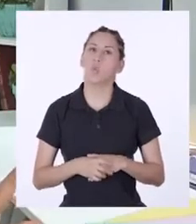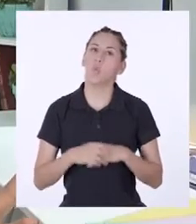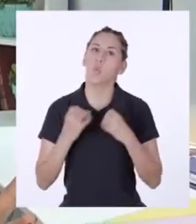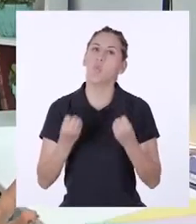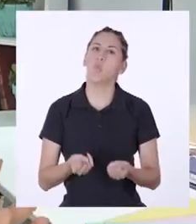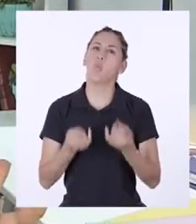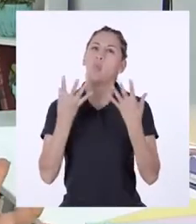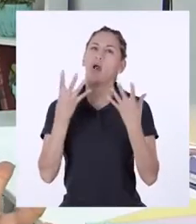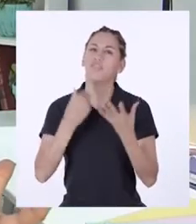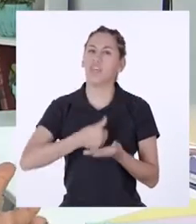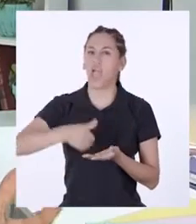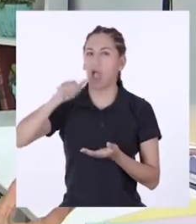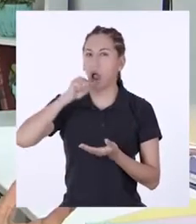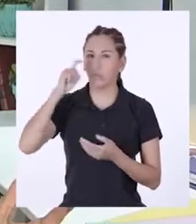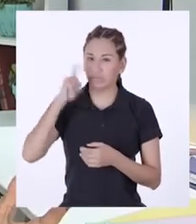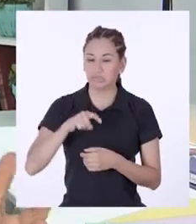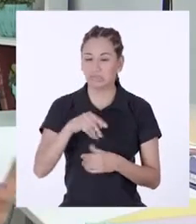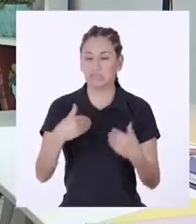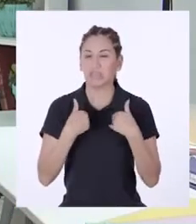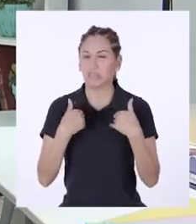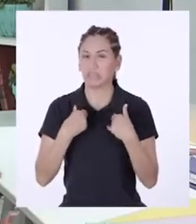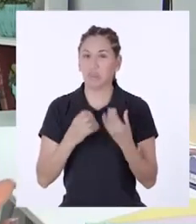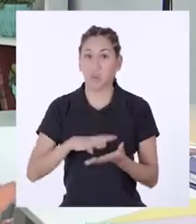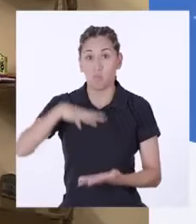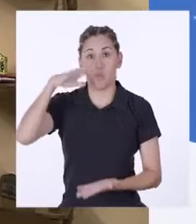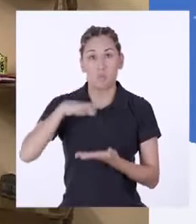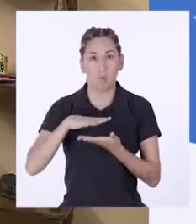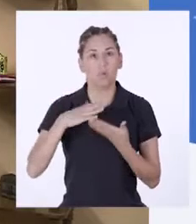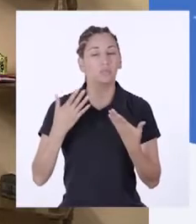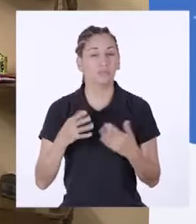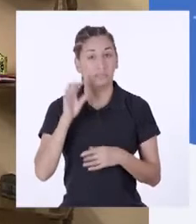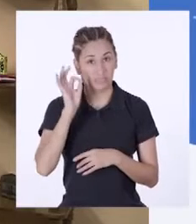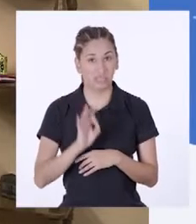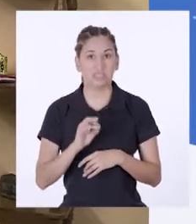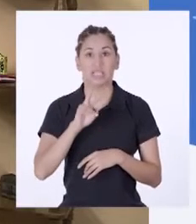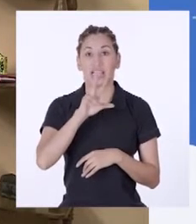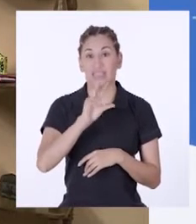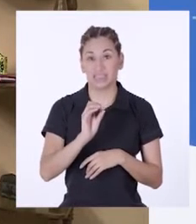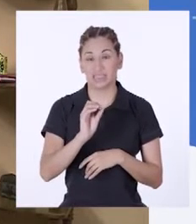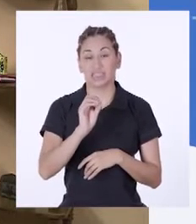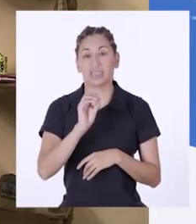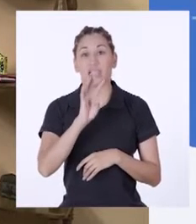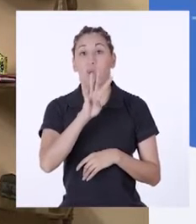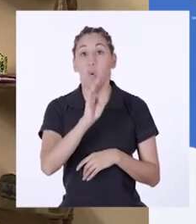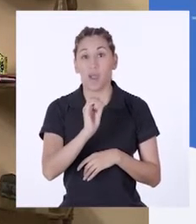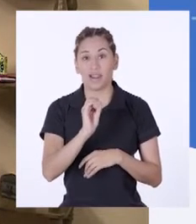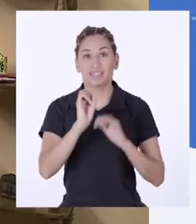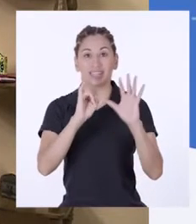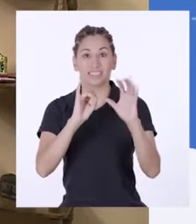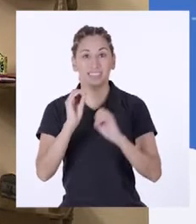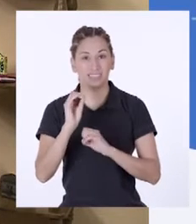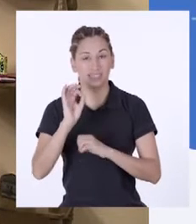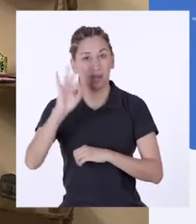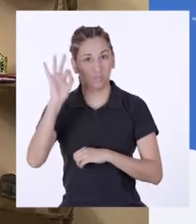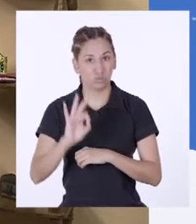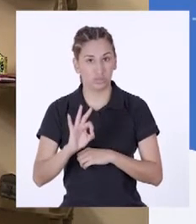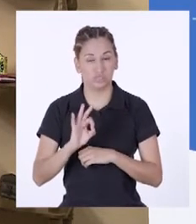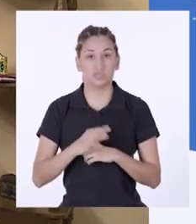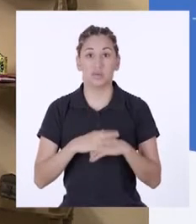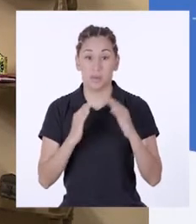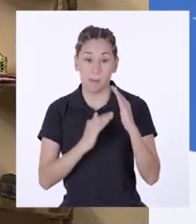¿Cuánta humedad debe tener el compostaje? Lo ideal es entre 40 y 60% de humedad.